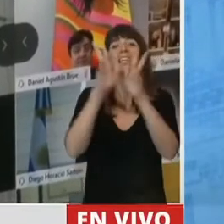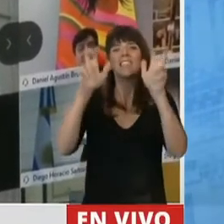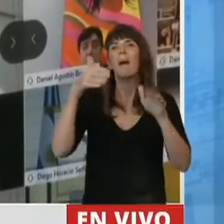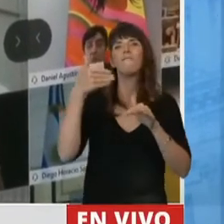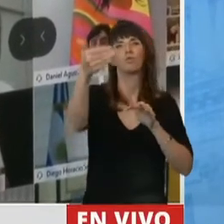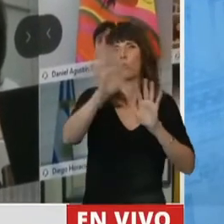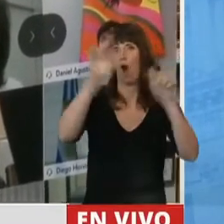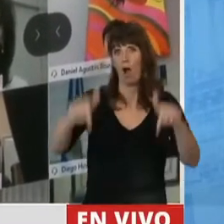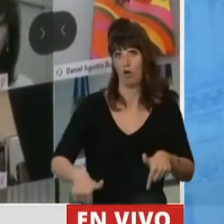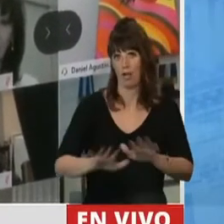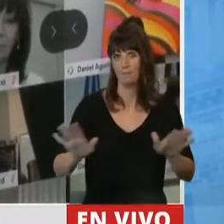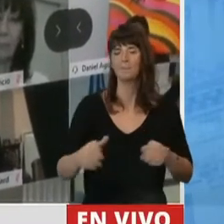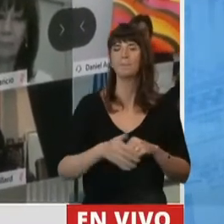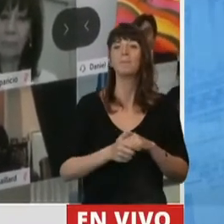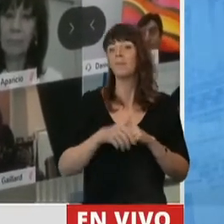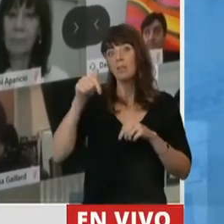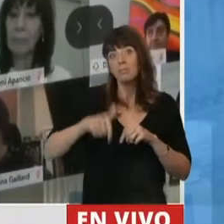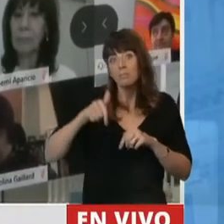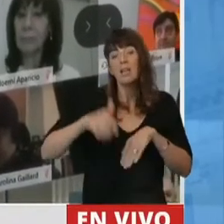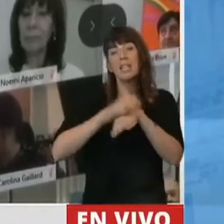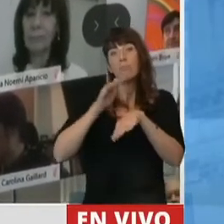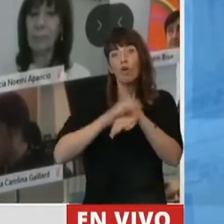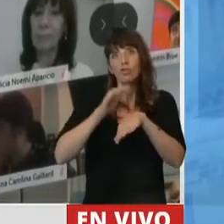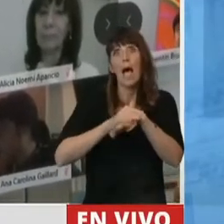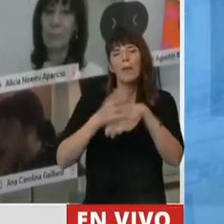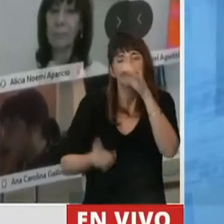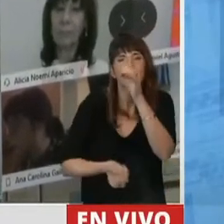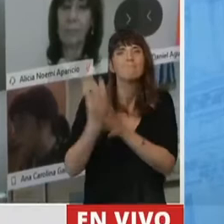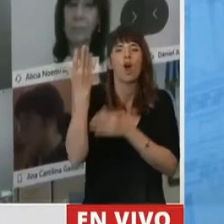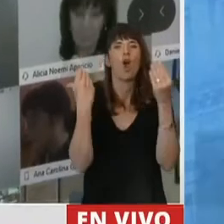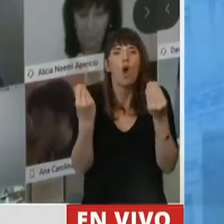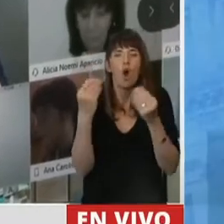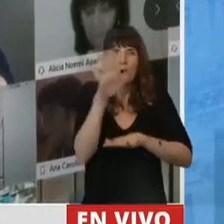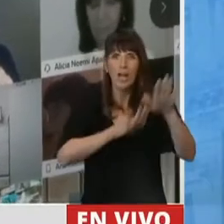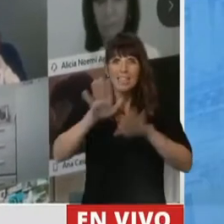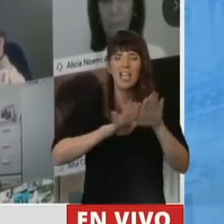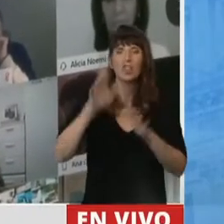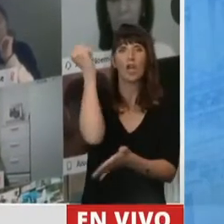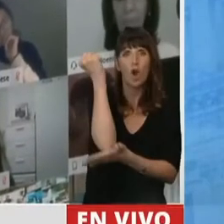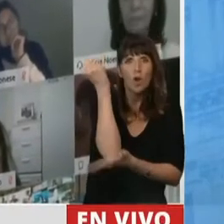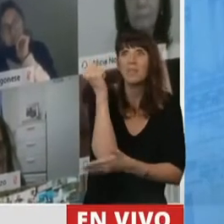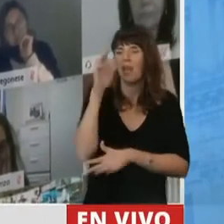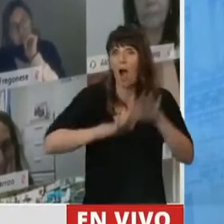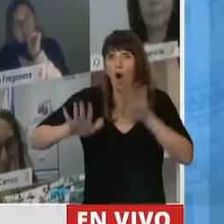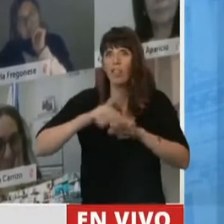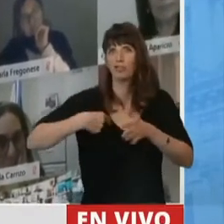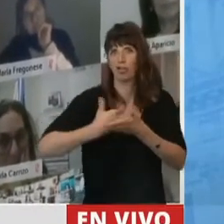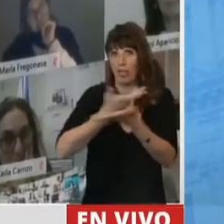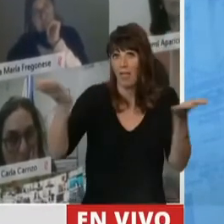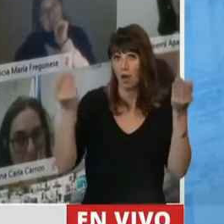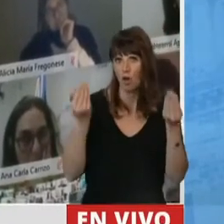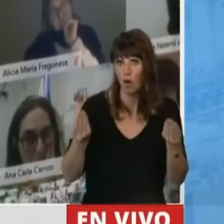tenemos que construir ese nuevo orden económico, ese nuevo orden comunitario, ese nuevo orden de la sociedad,